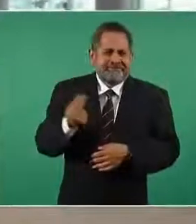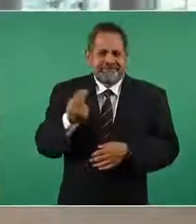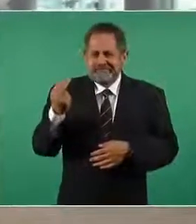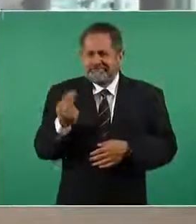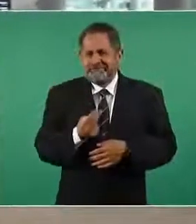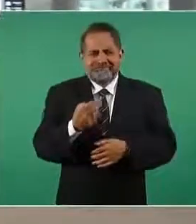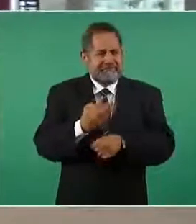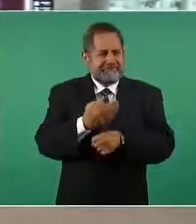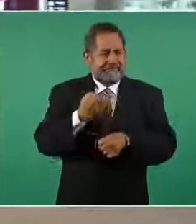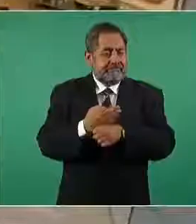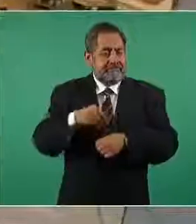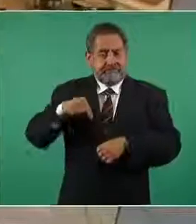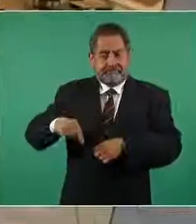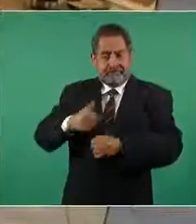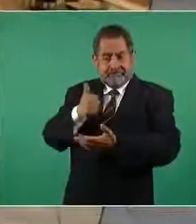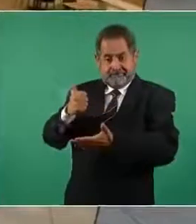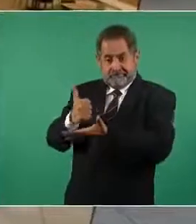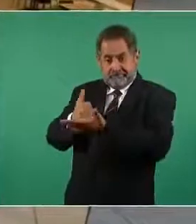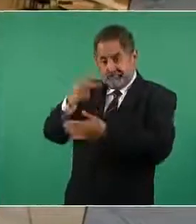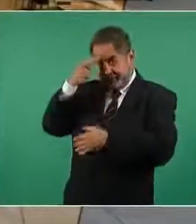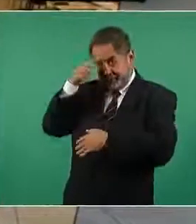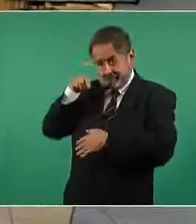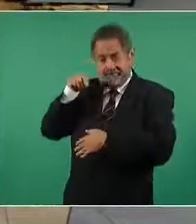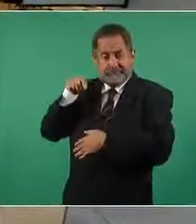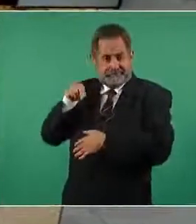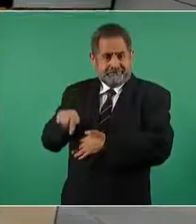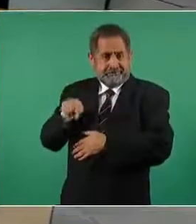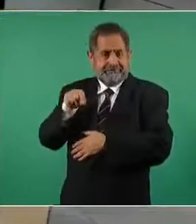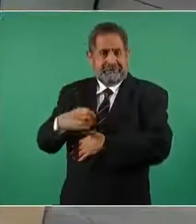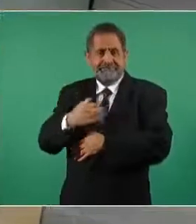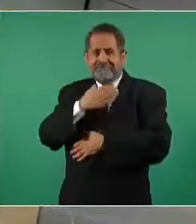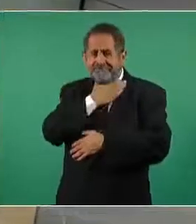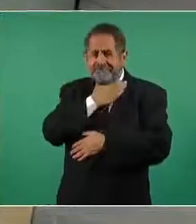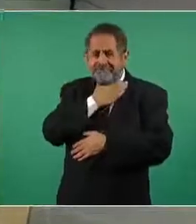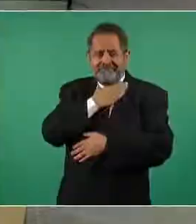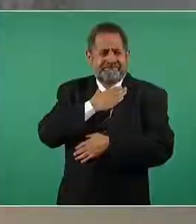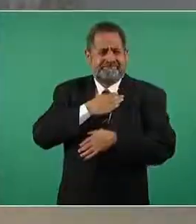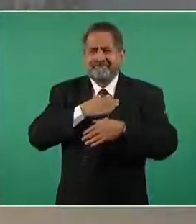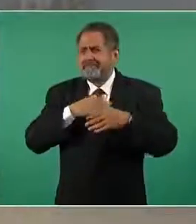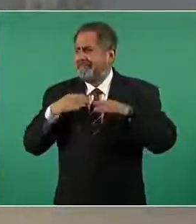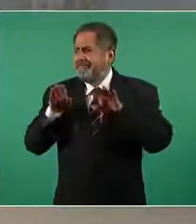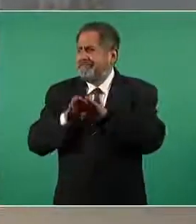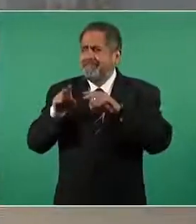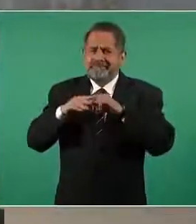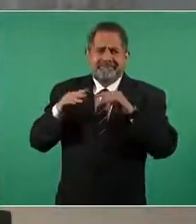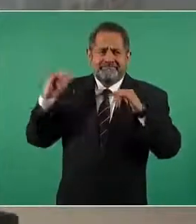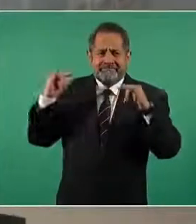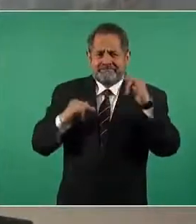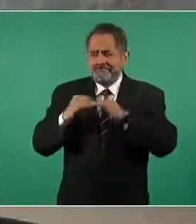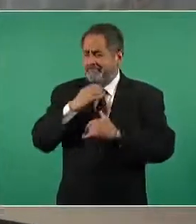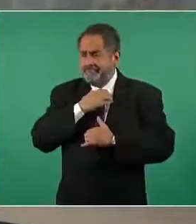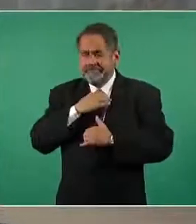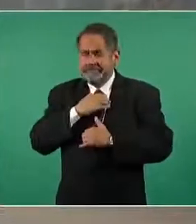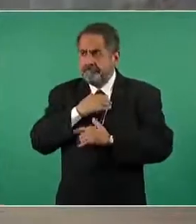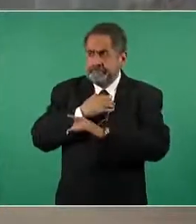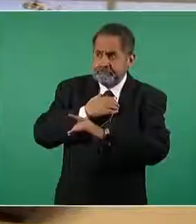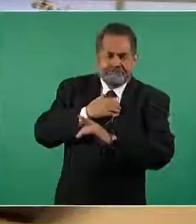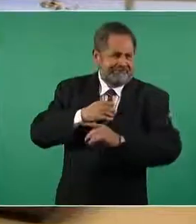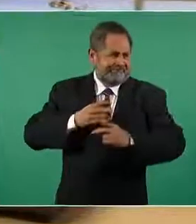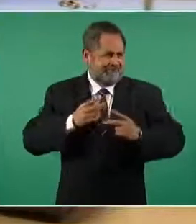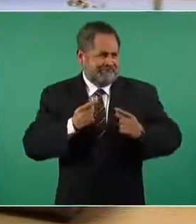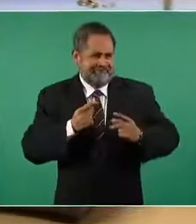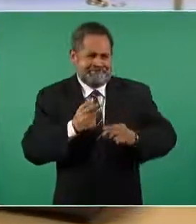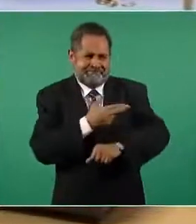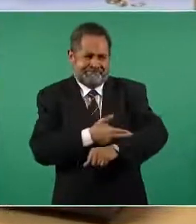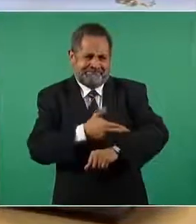la congestión del actual aeropuerto internacional de la Ciudad de México eso nos obliga a actuar con rapidez y precisión de